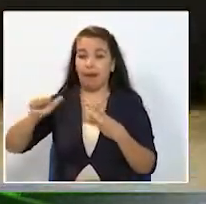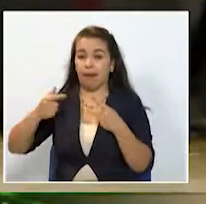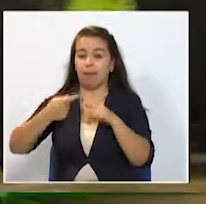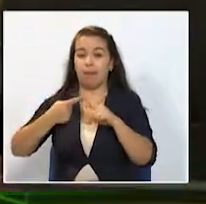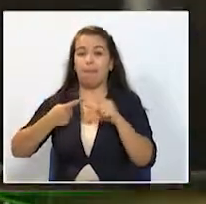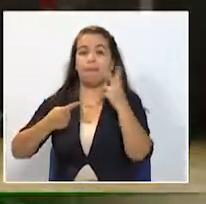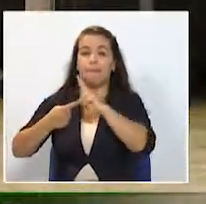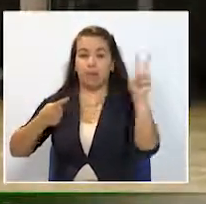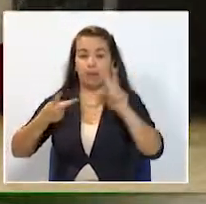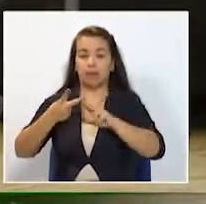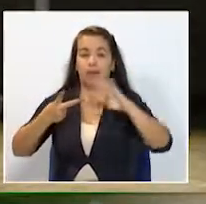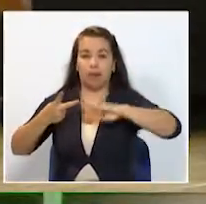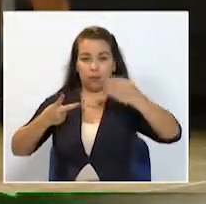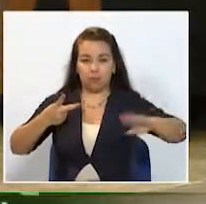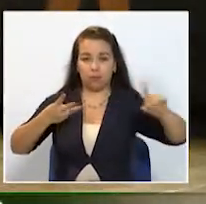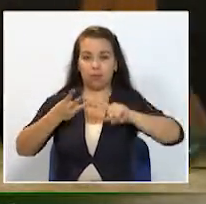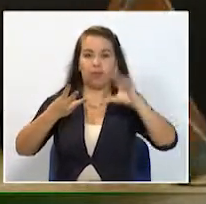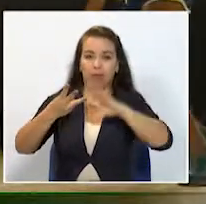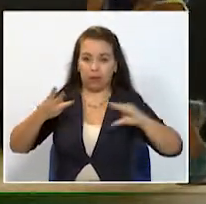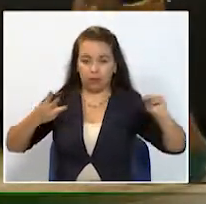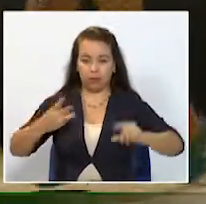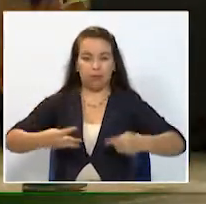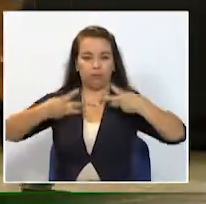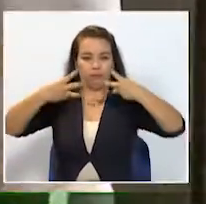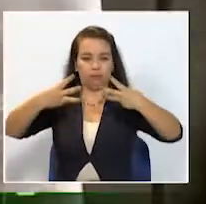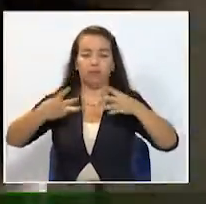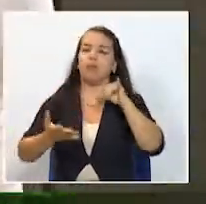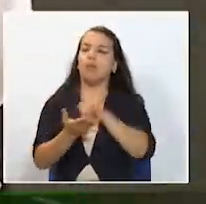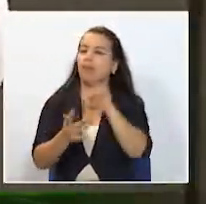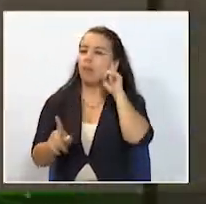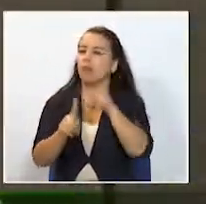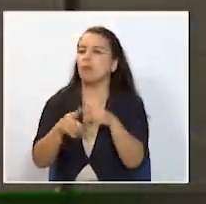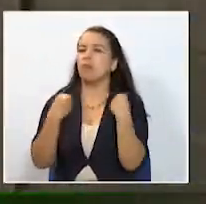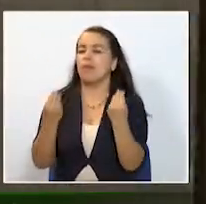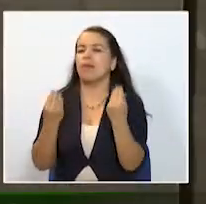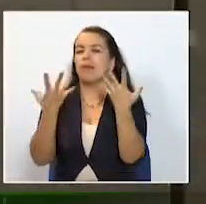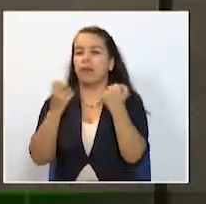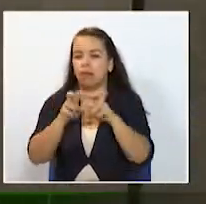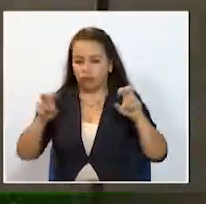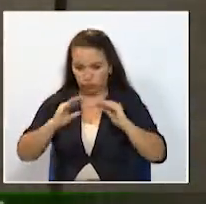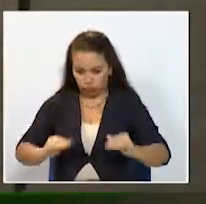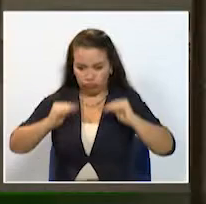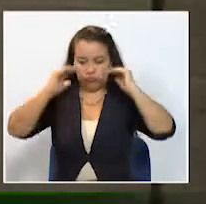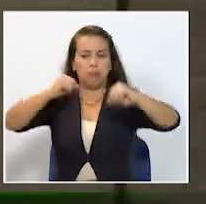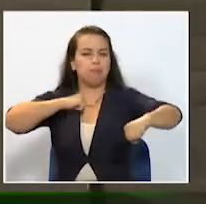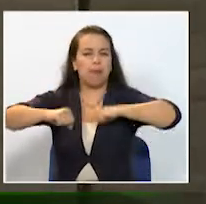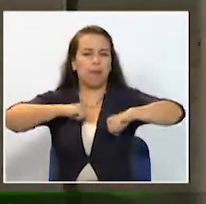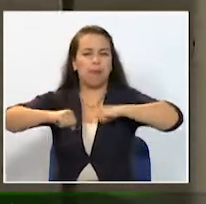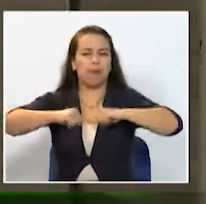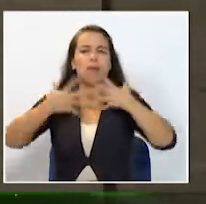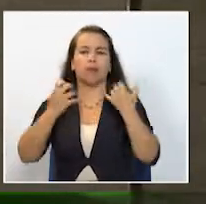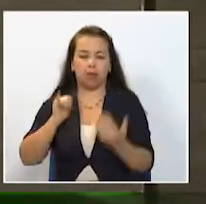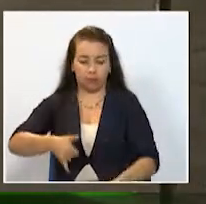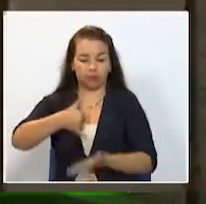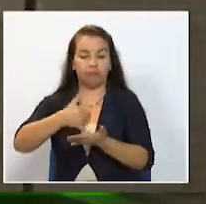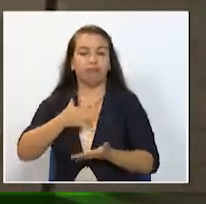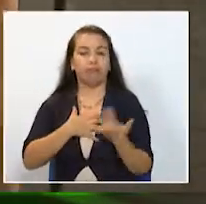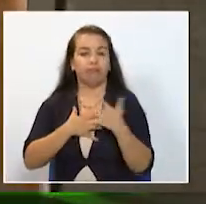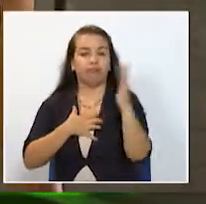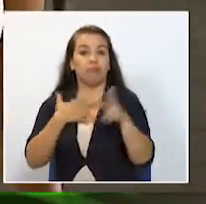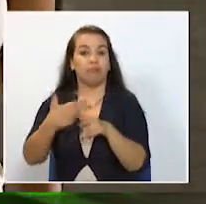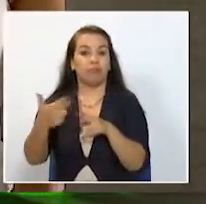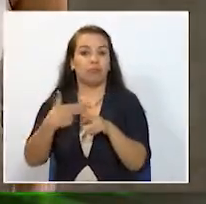Antioquia y Quindío completaron el podio El propósito ahora es mejorar el nivel con las prácticas para llegar a ser los primeros en los